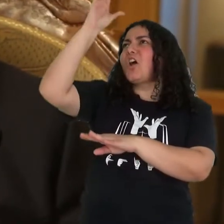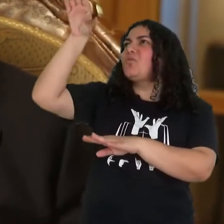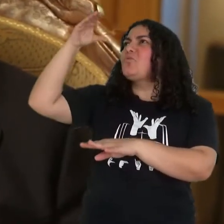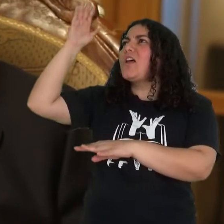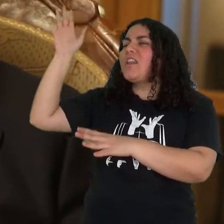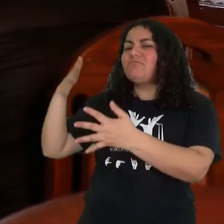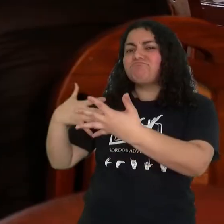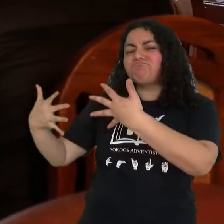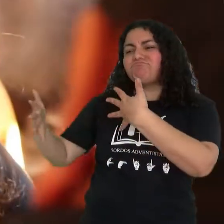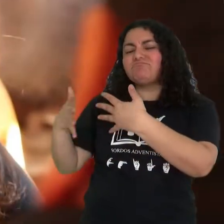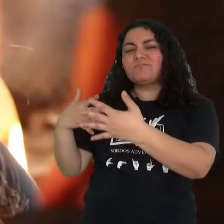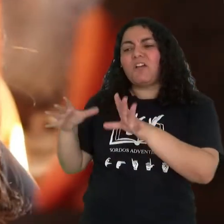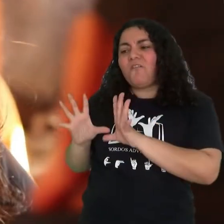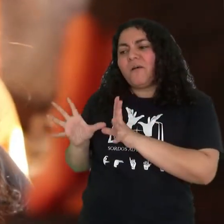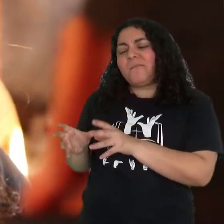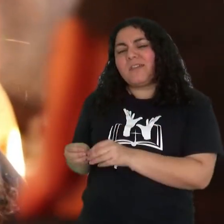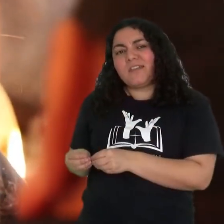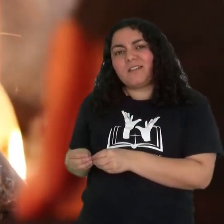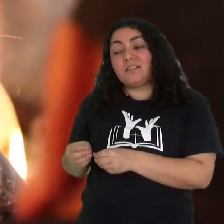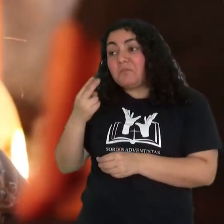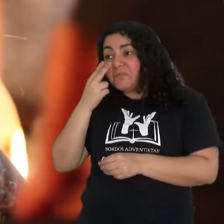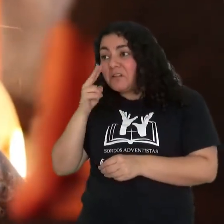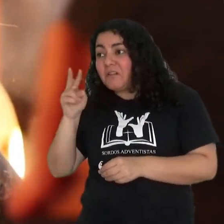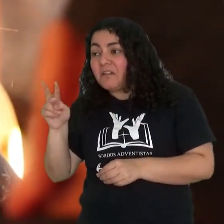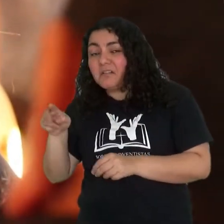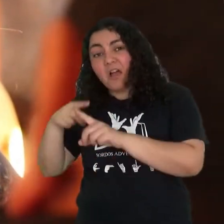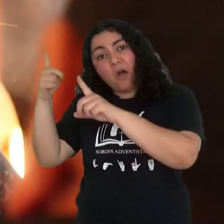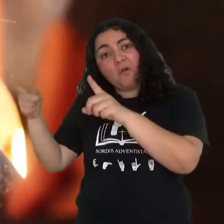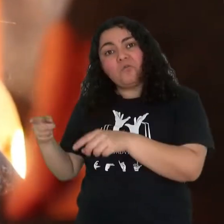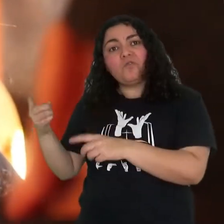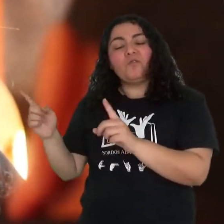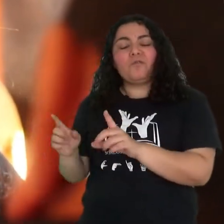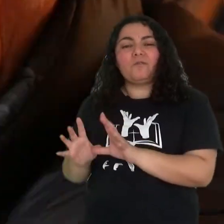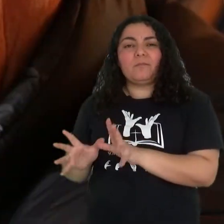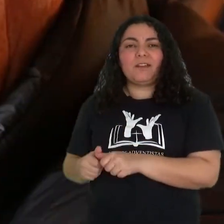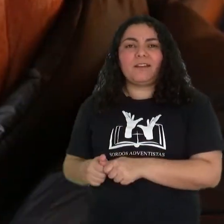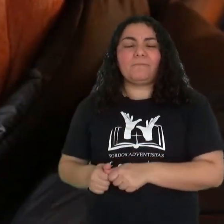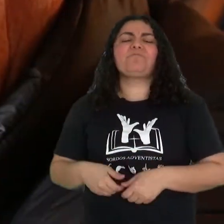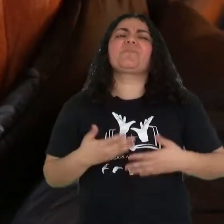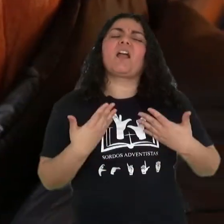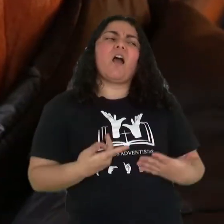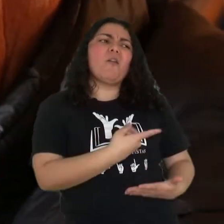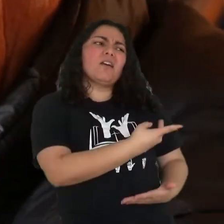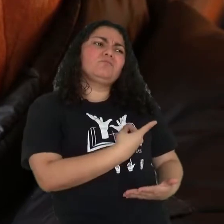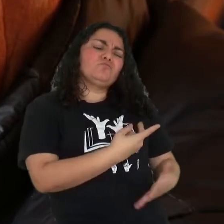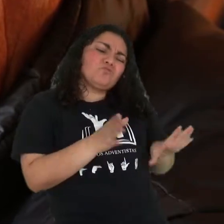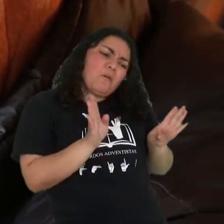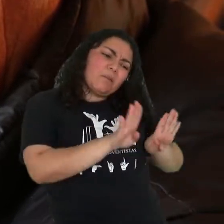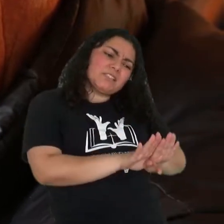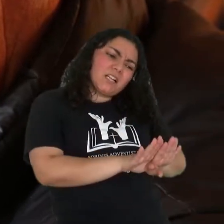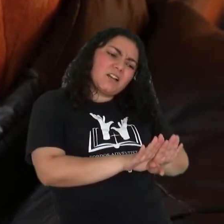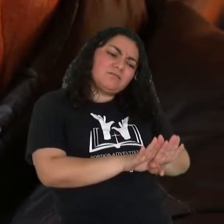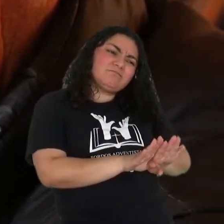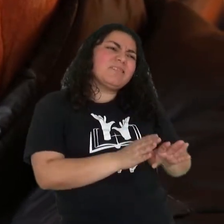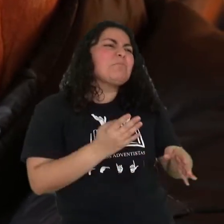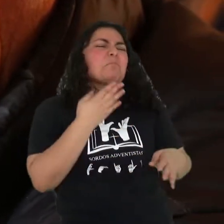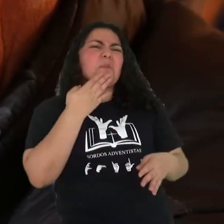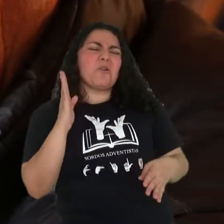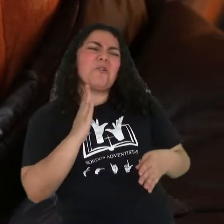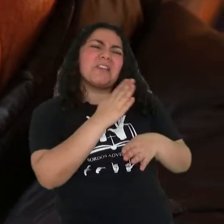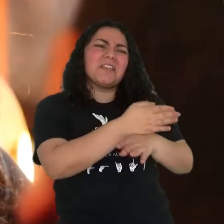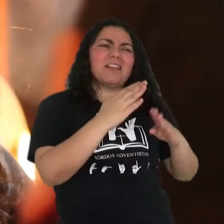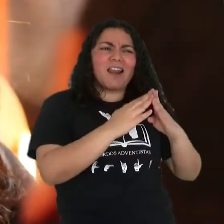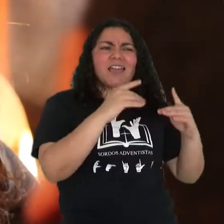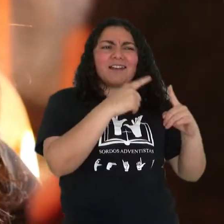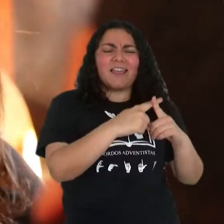con sus hijos. Ahora que tú vas a cerrar los sábados por la tarde, ¿por qué no vamos a la iglesia con los